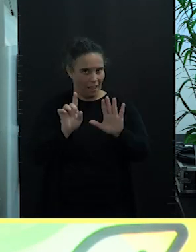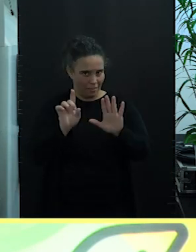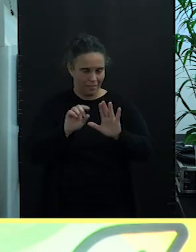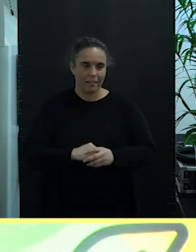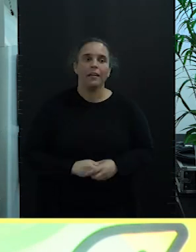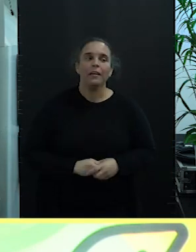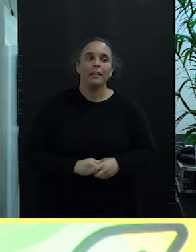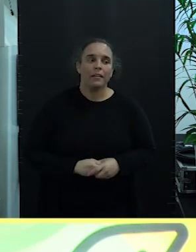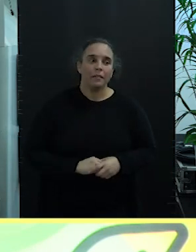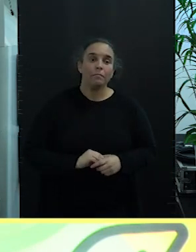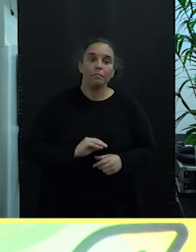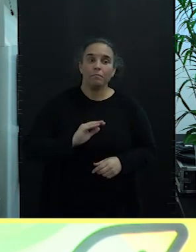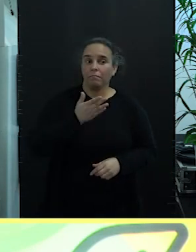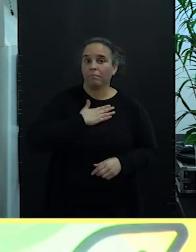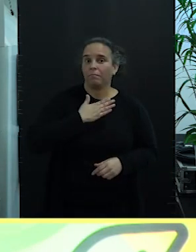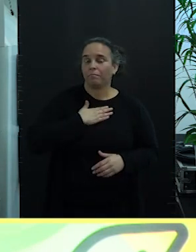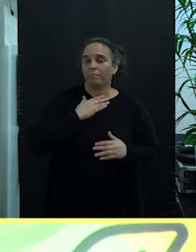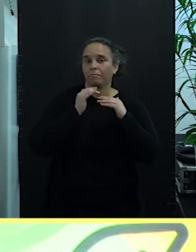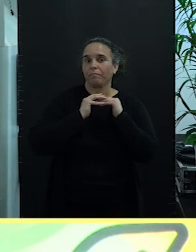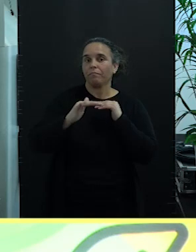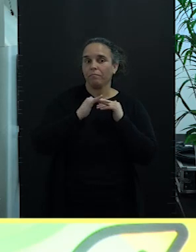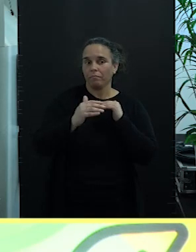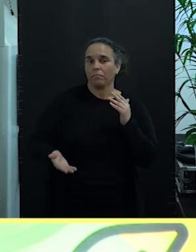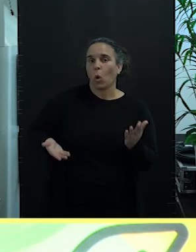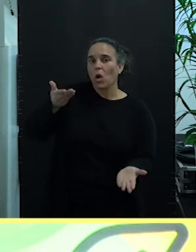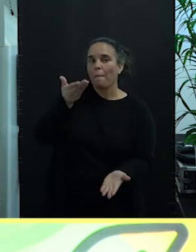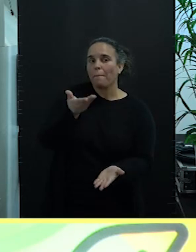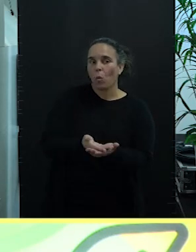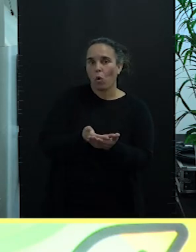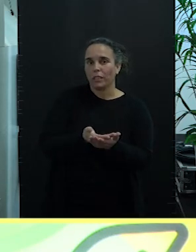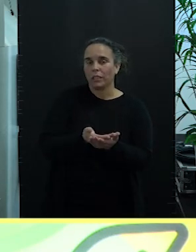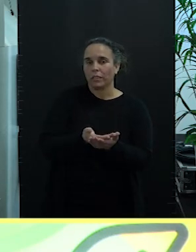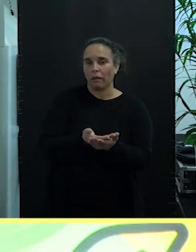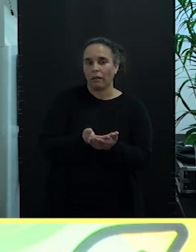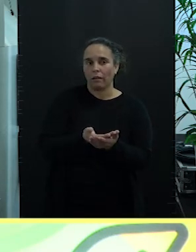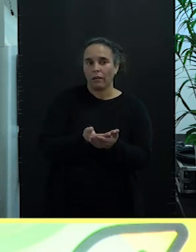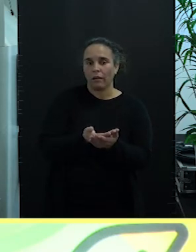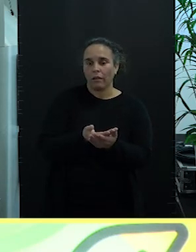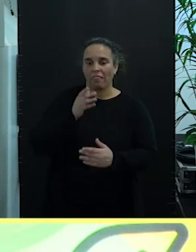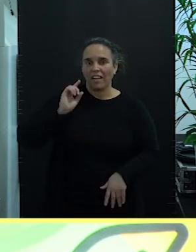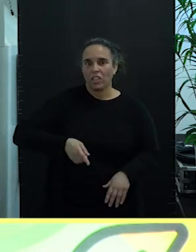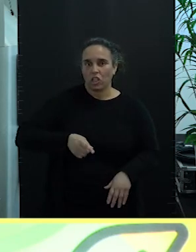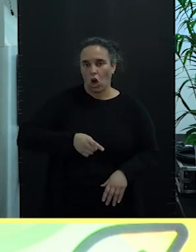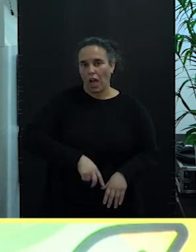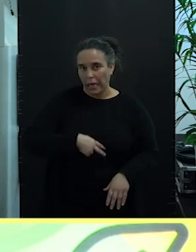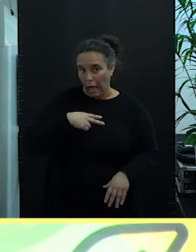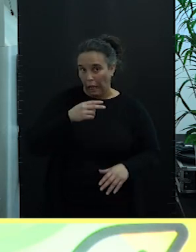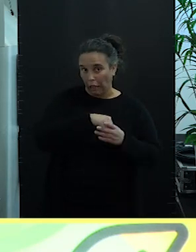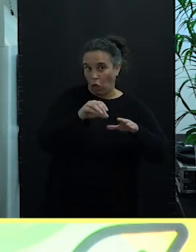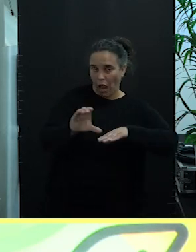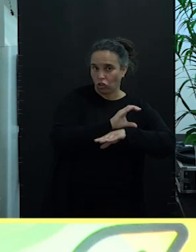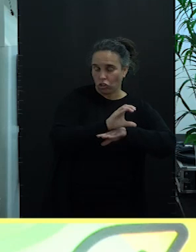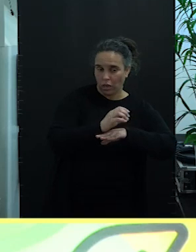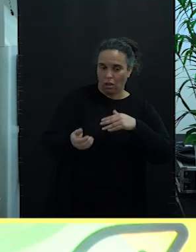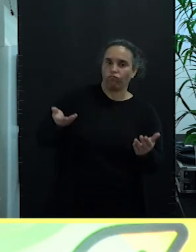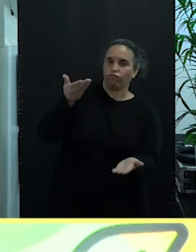Sí, el patrimonio marítimo es una propuesta que se realizó desde la Dirección General, desde la Consejería, y ahí